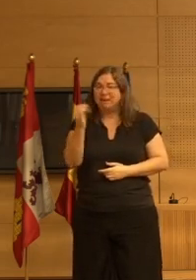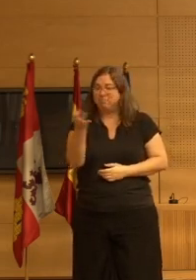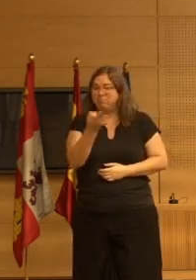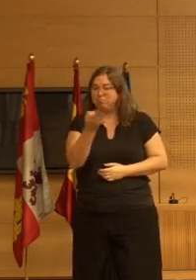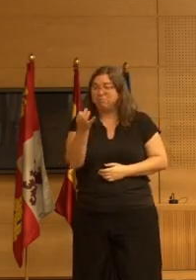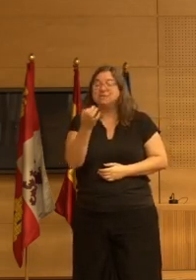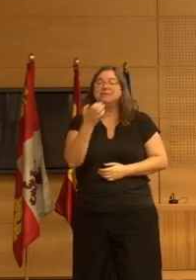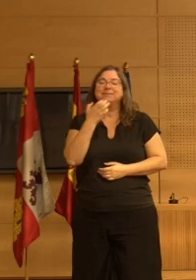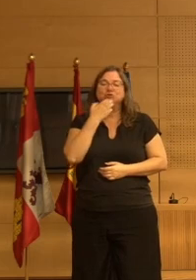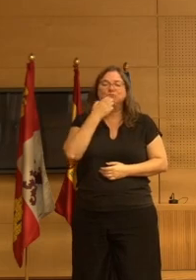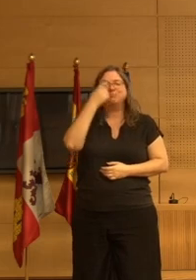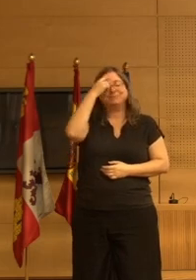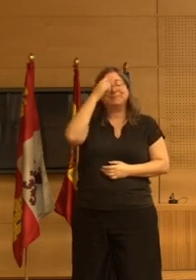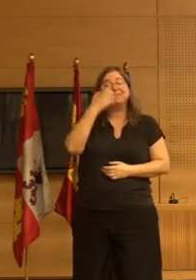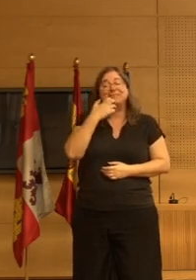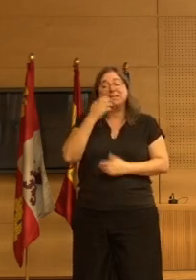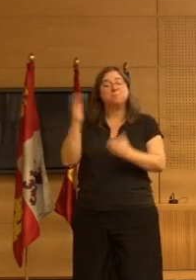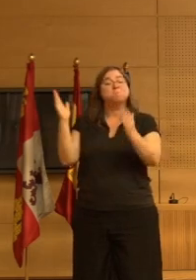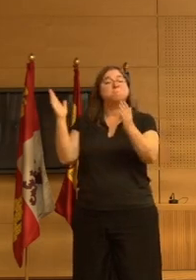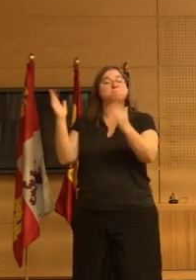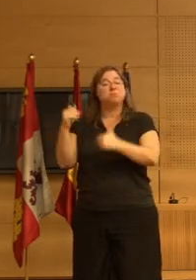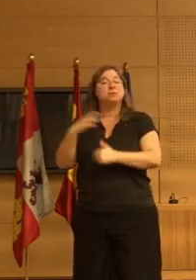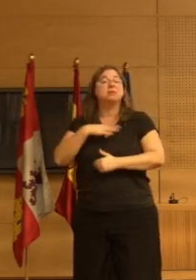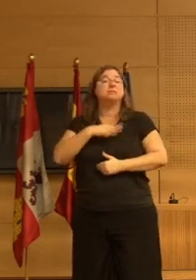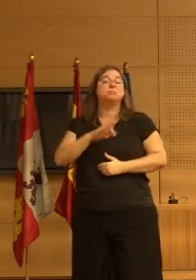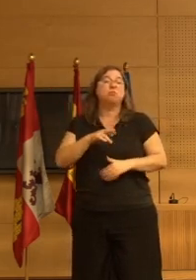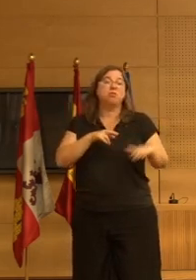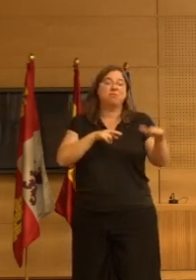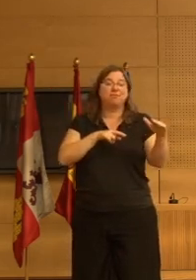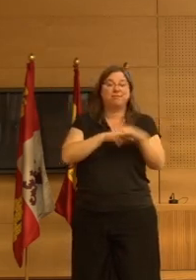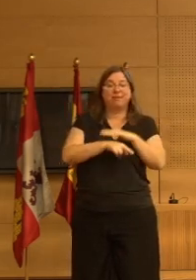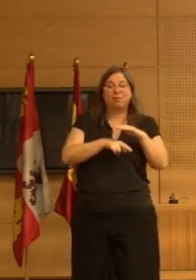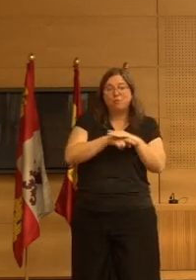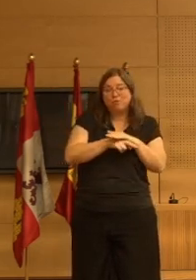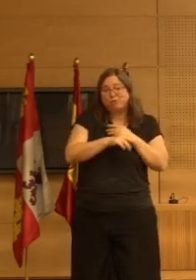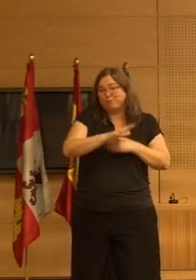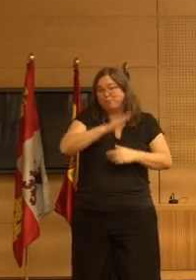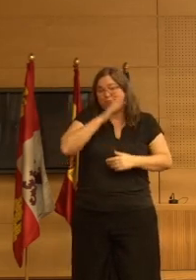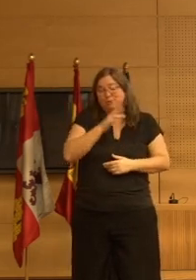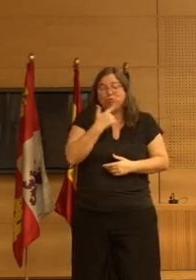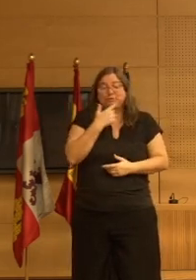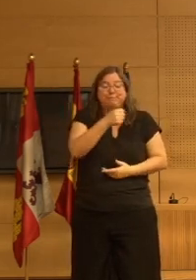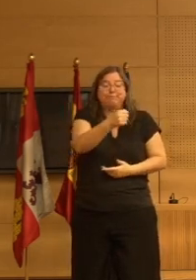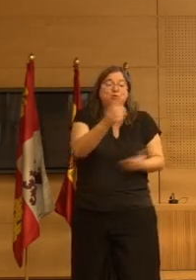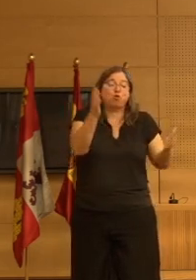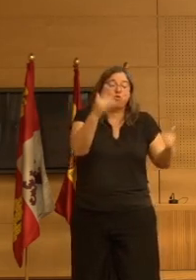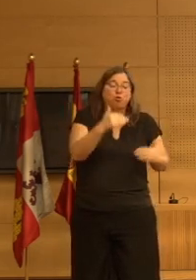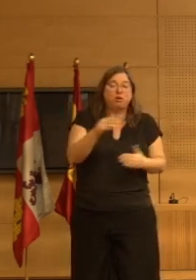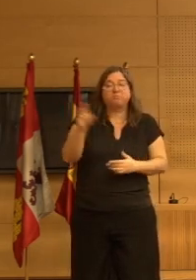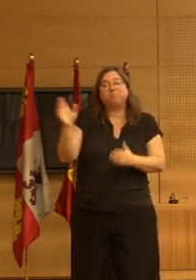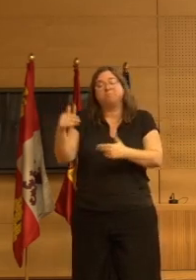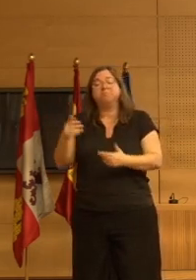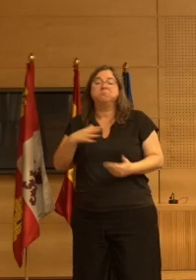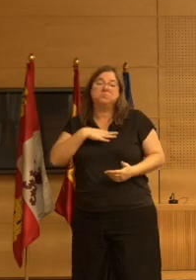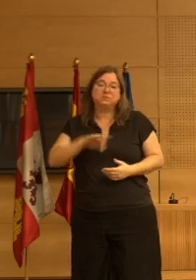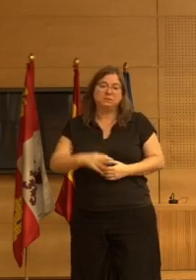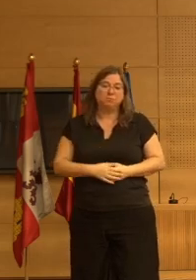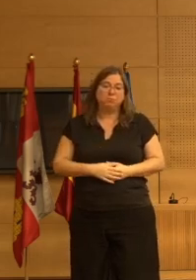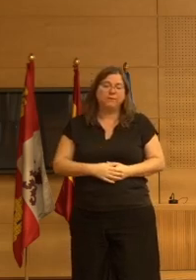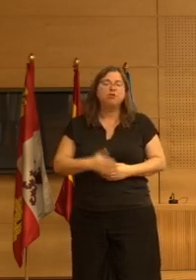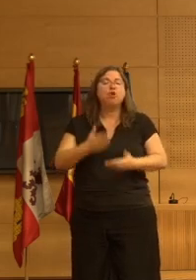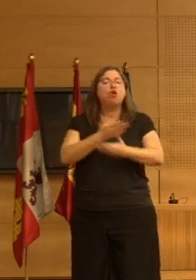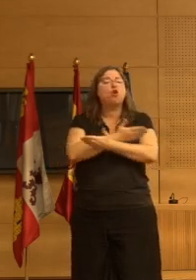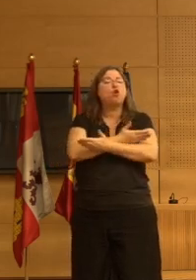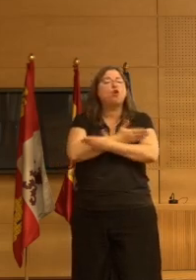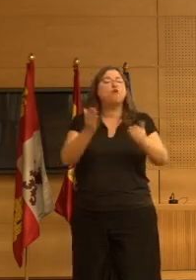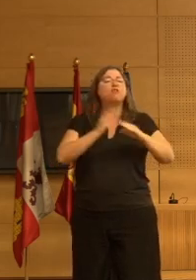embargo también se puede prescindir de ellos si por recursos o lo que sea pues no están ahí yo creo mucho en el resto de